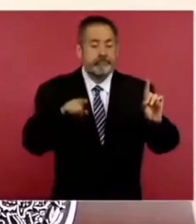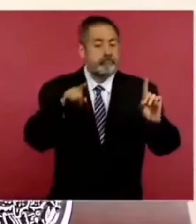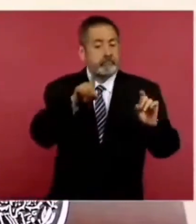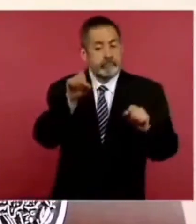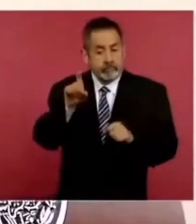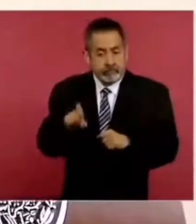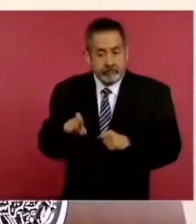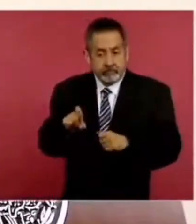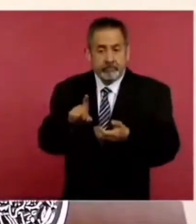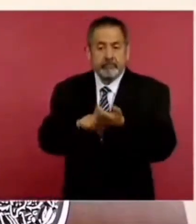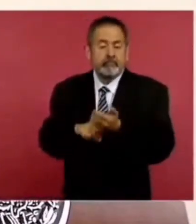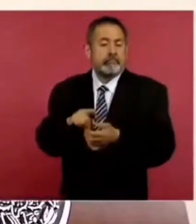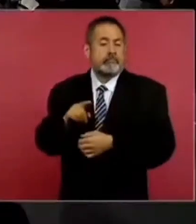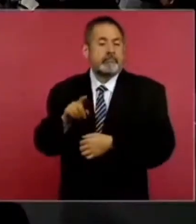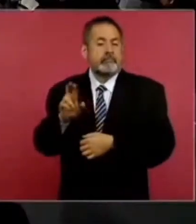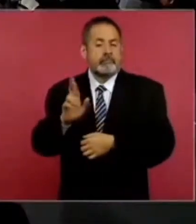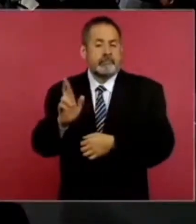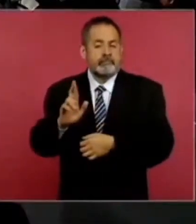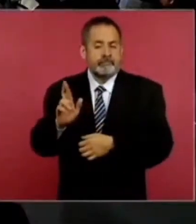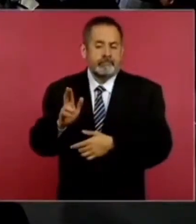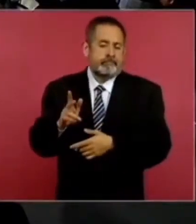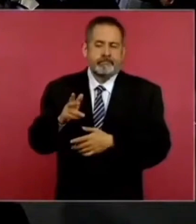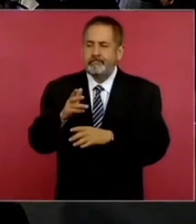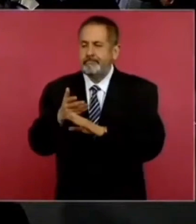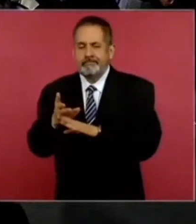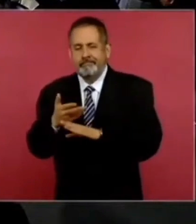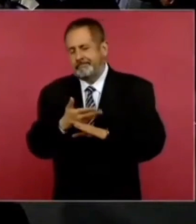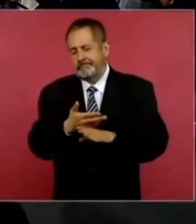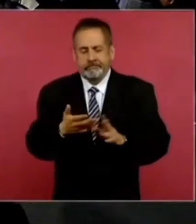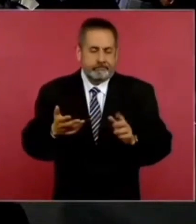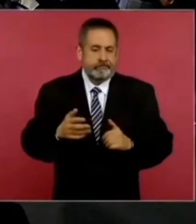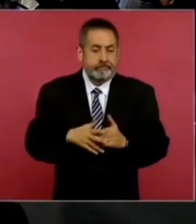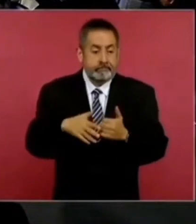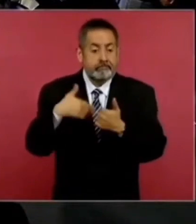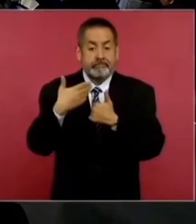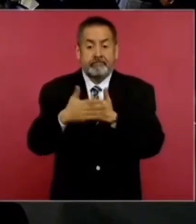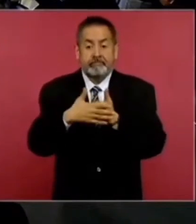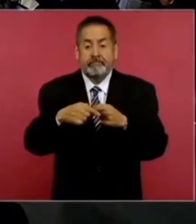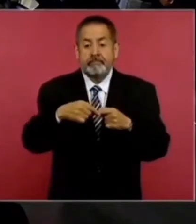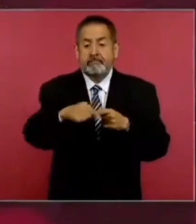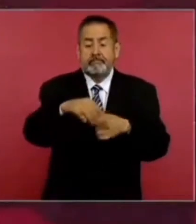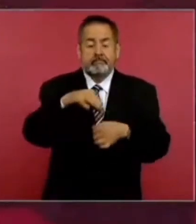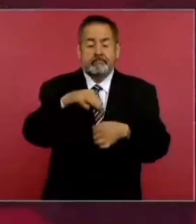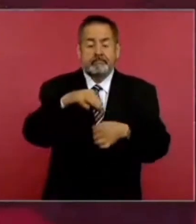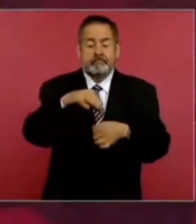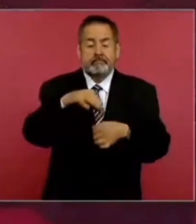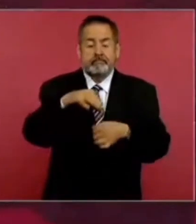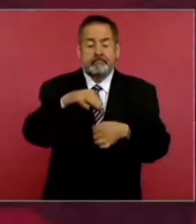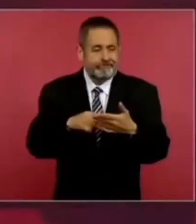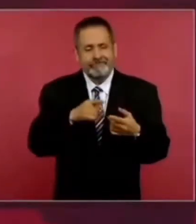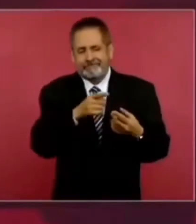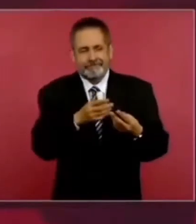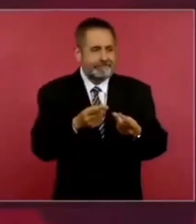del Partido Republicano. Y como vienen las elecciones, pues ya